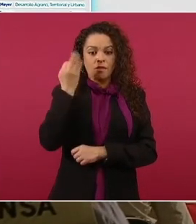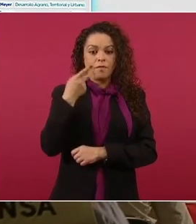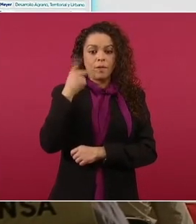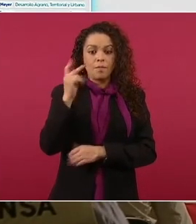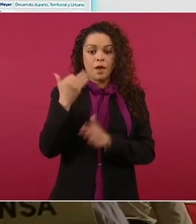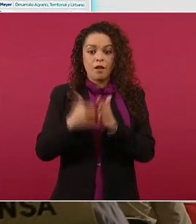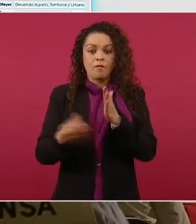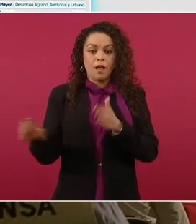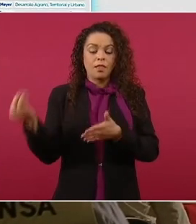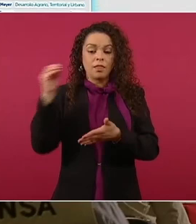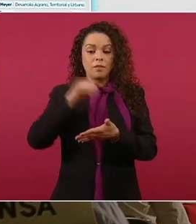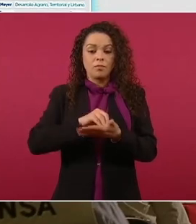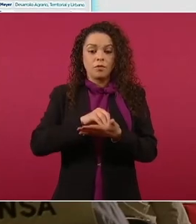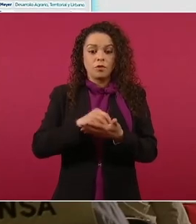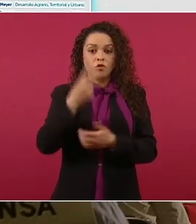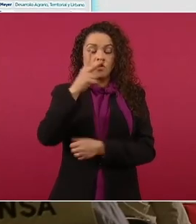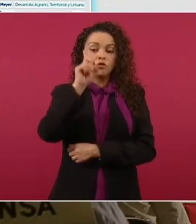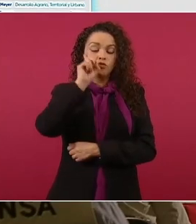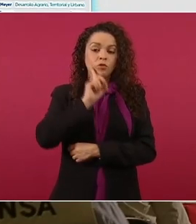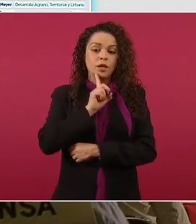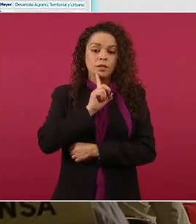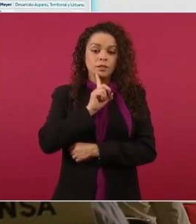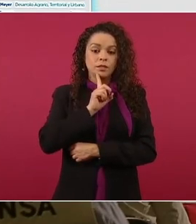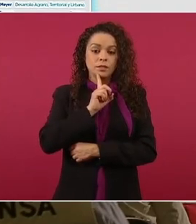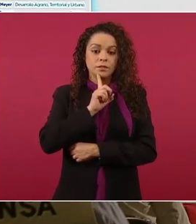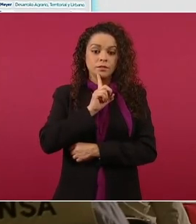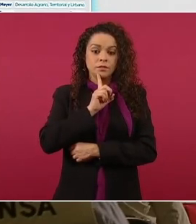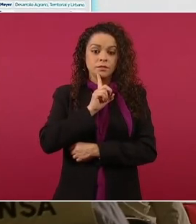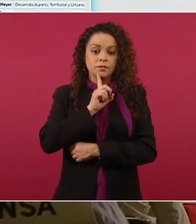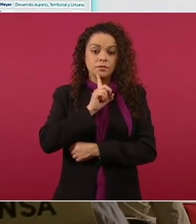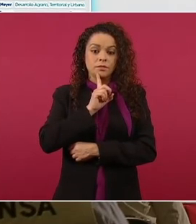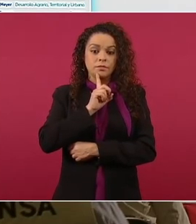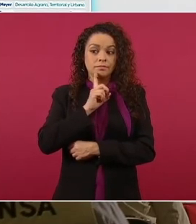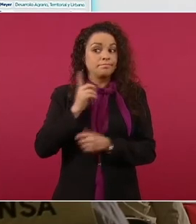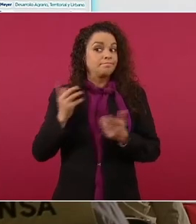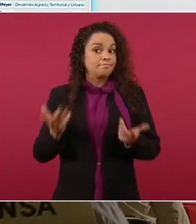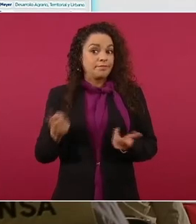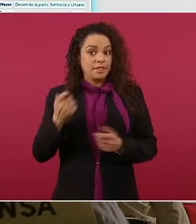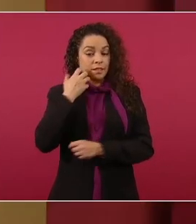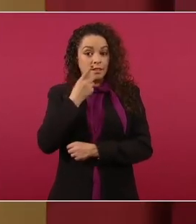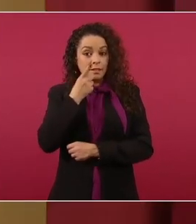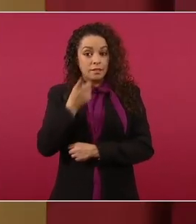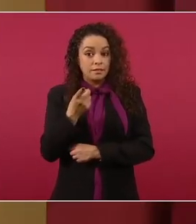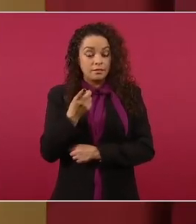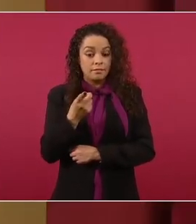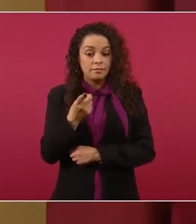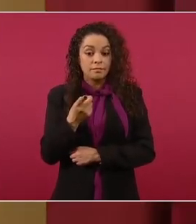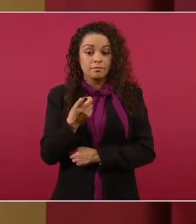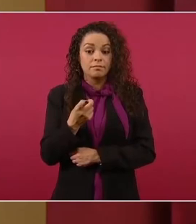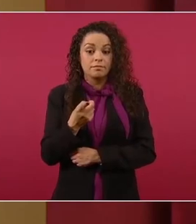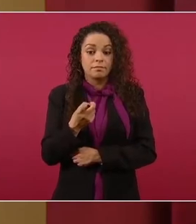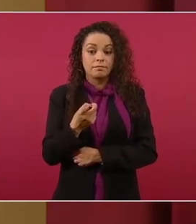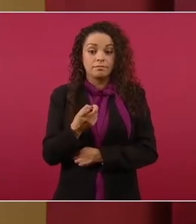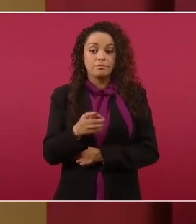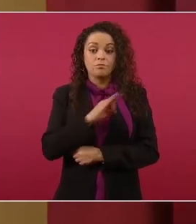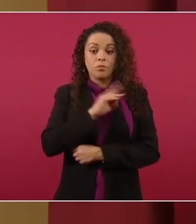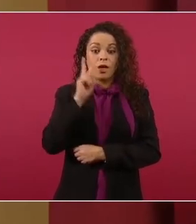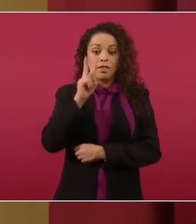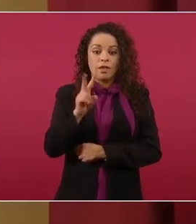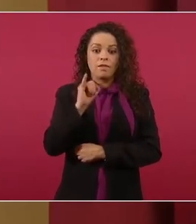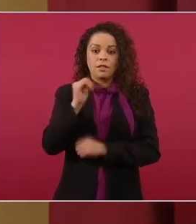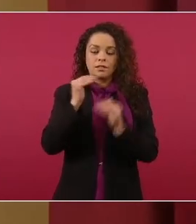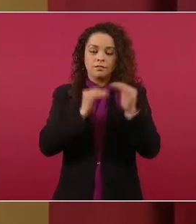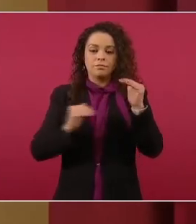a dos mujeres y que con eso se vería reflejada la paridad de género. Una